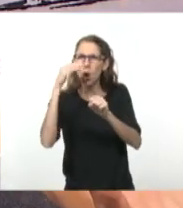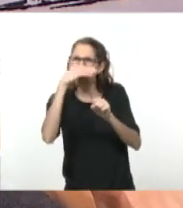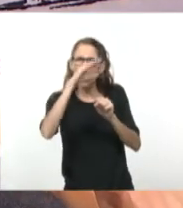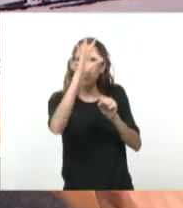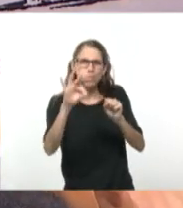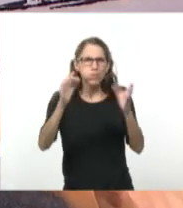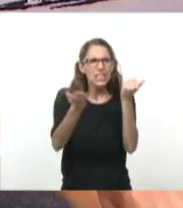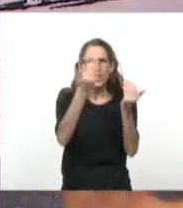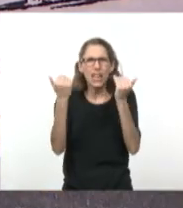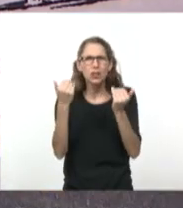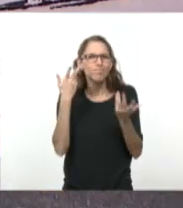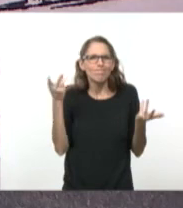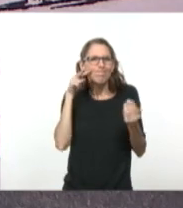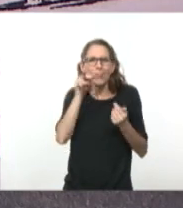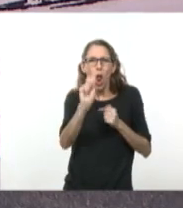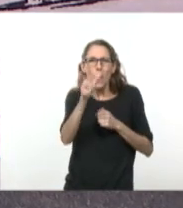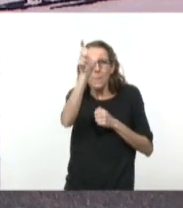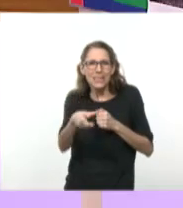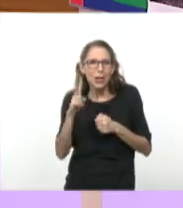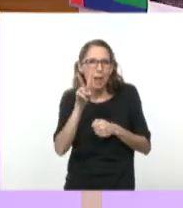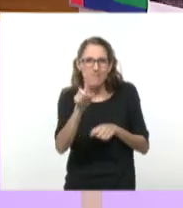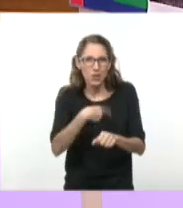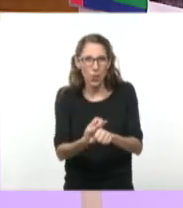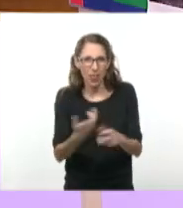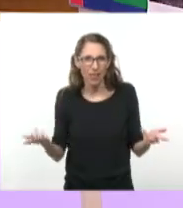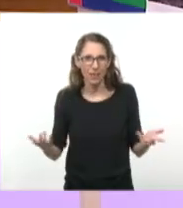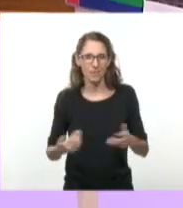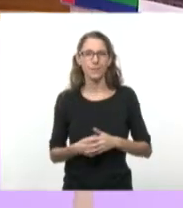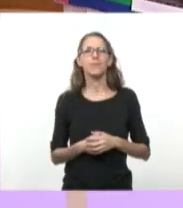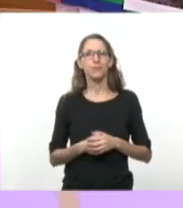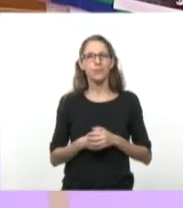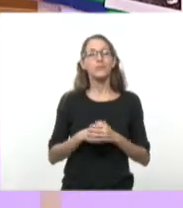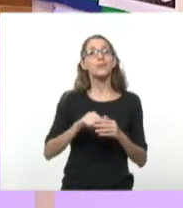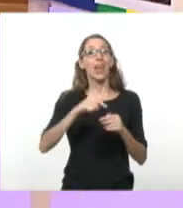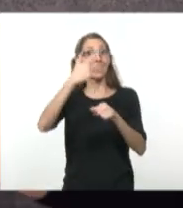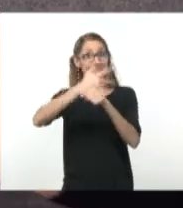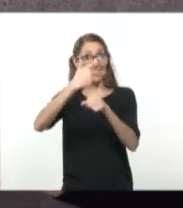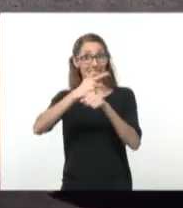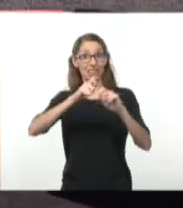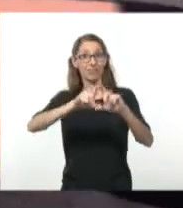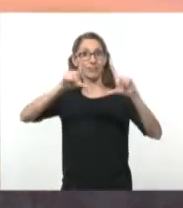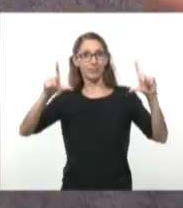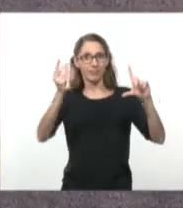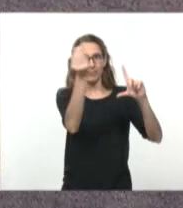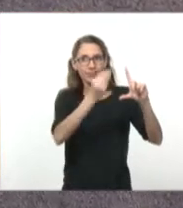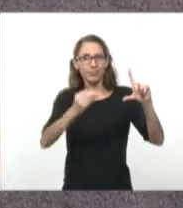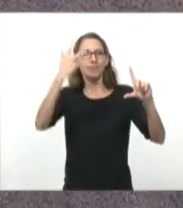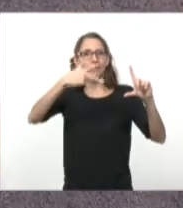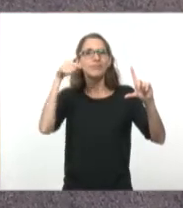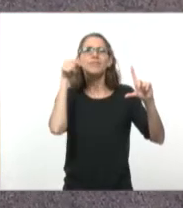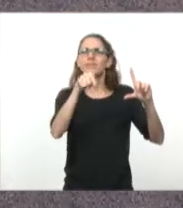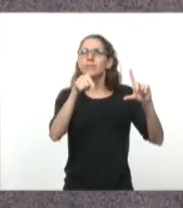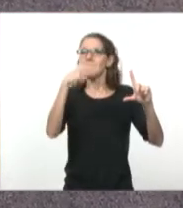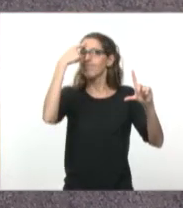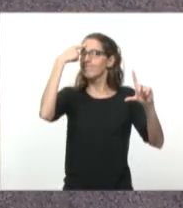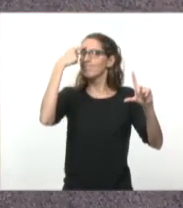veríamos a Hernán. Totalmente. Perfecto. Bien. Y esta situación de acá, que me parece que es interesante relacionarla con la